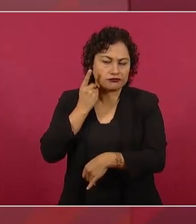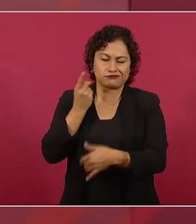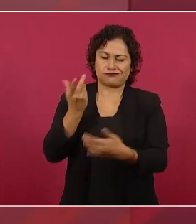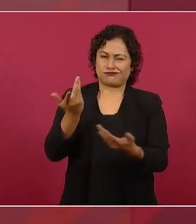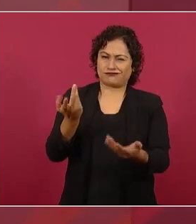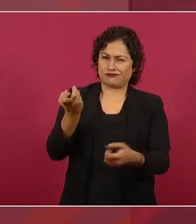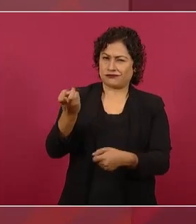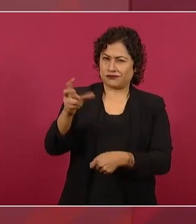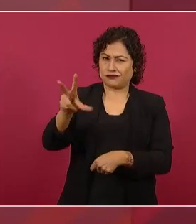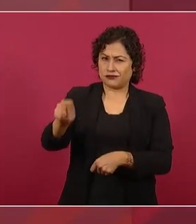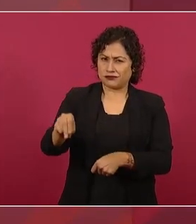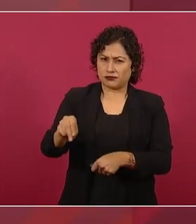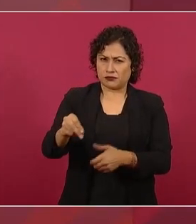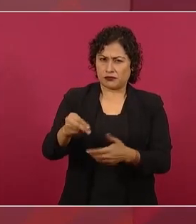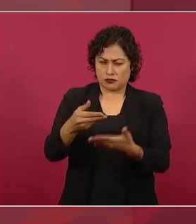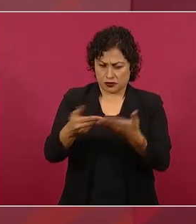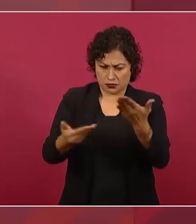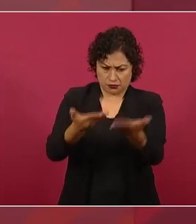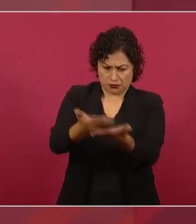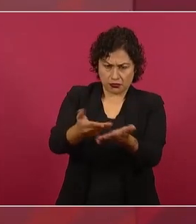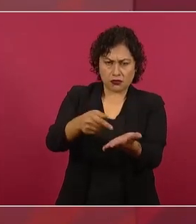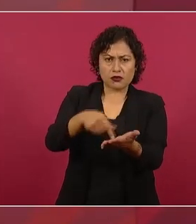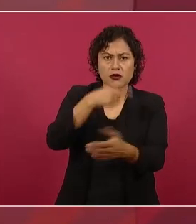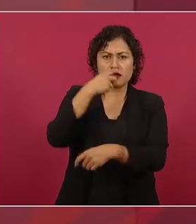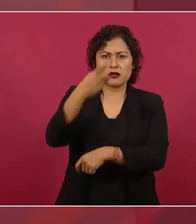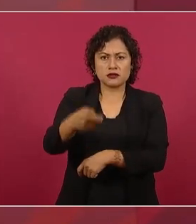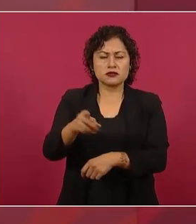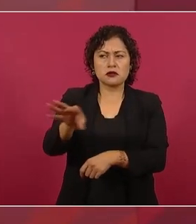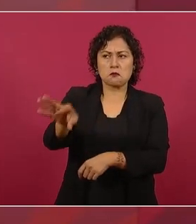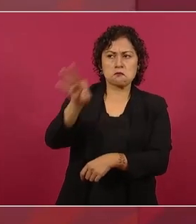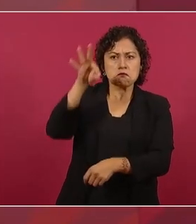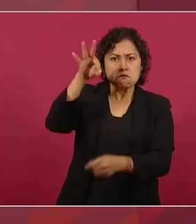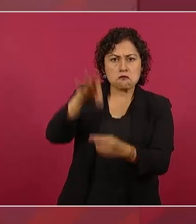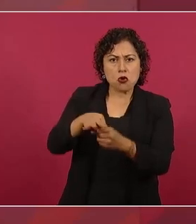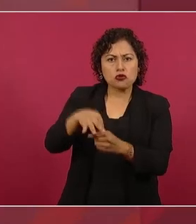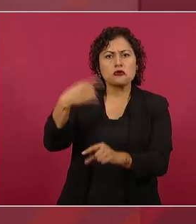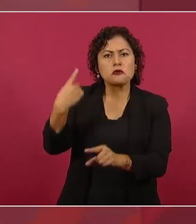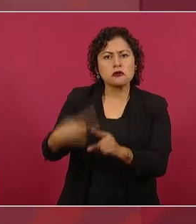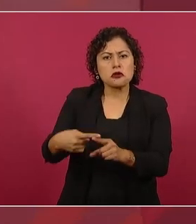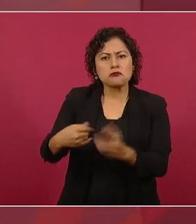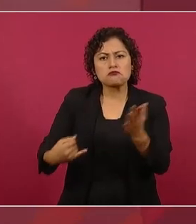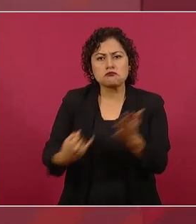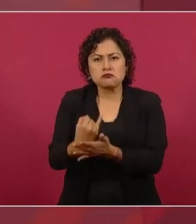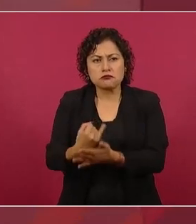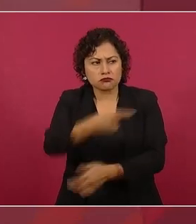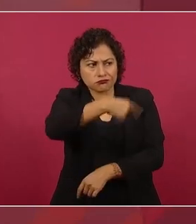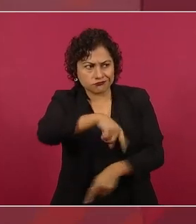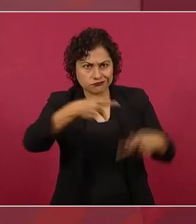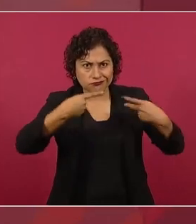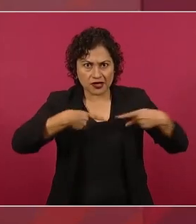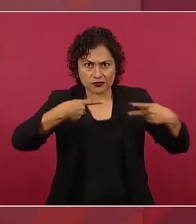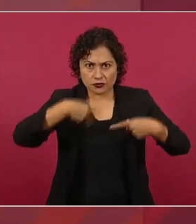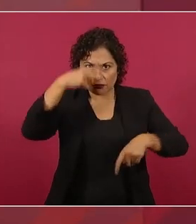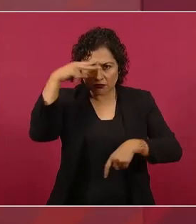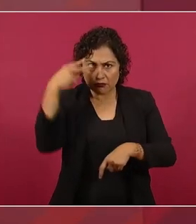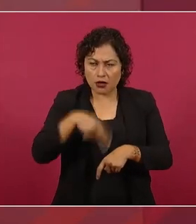el que tenga los votos de los ciudadanos, es el poder